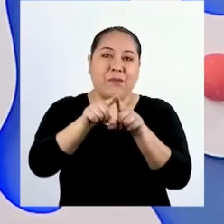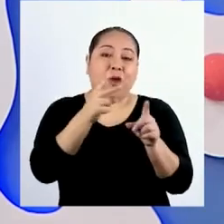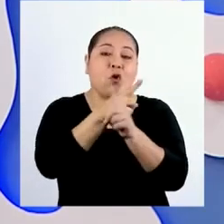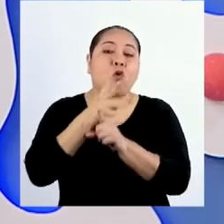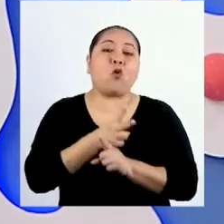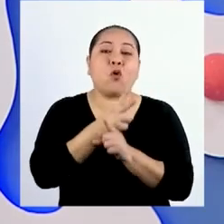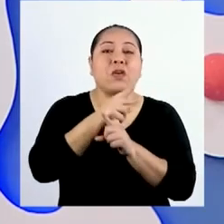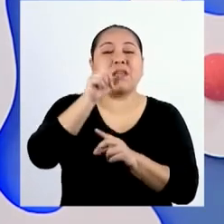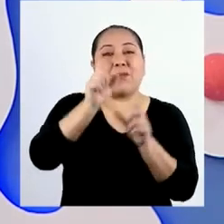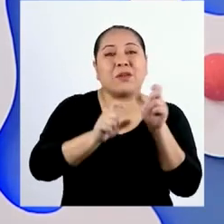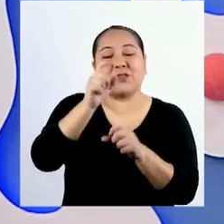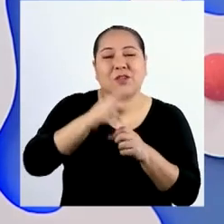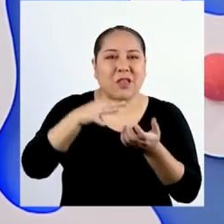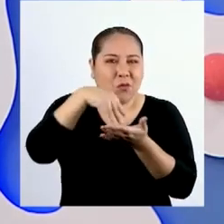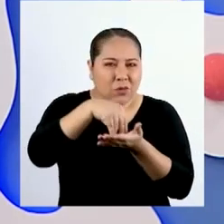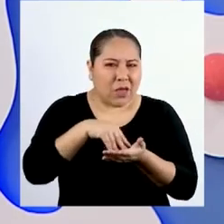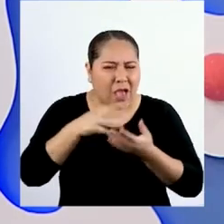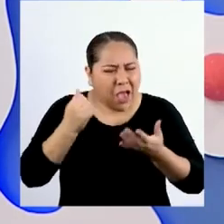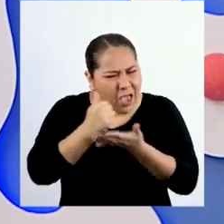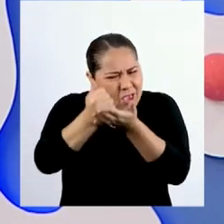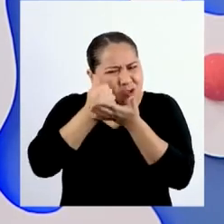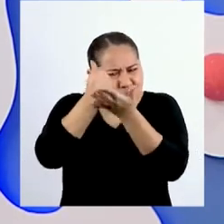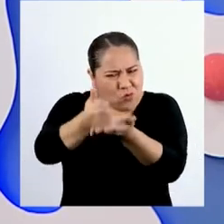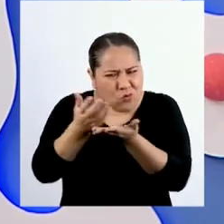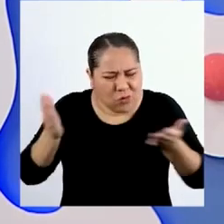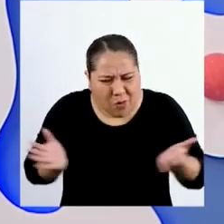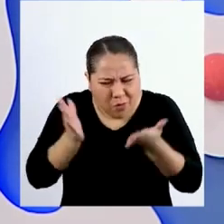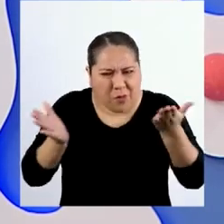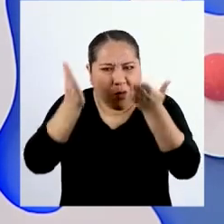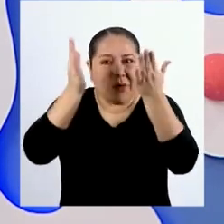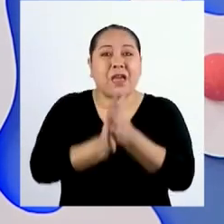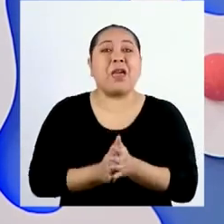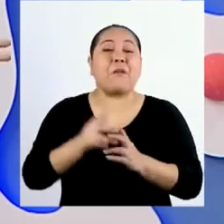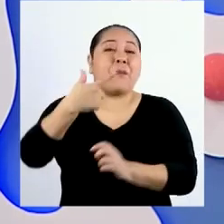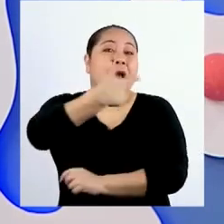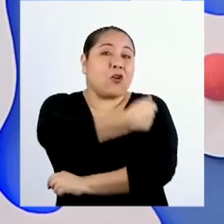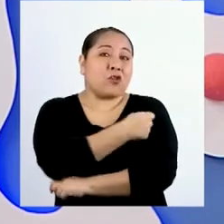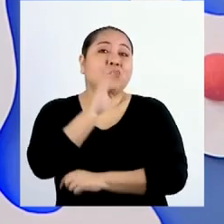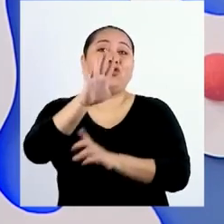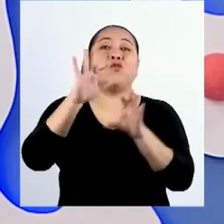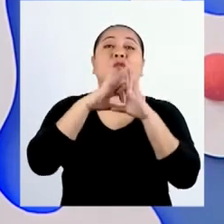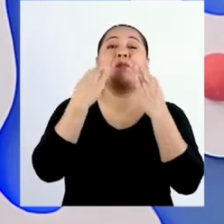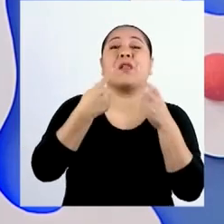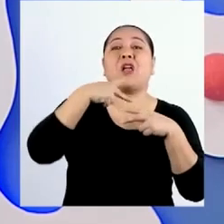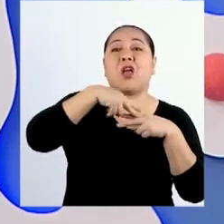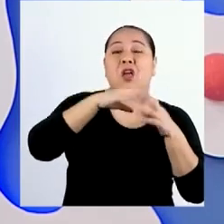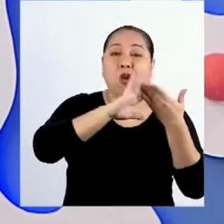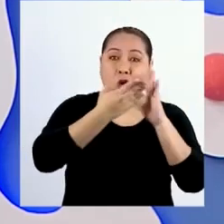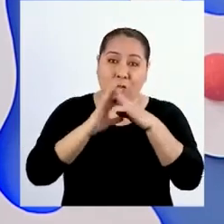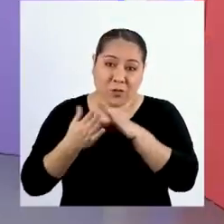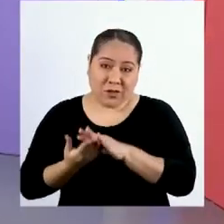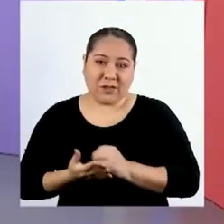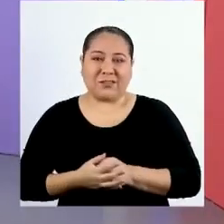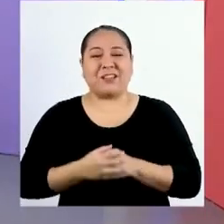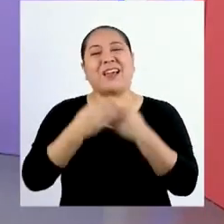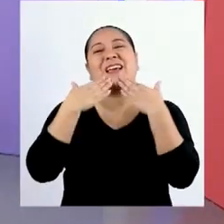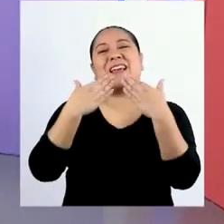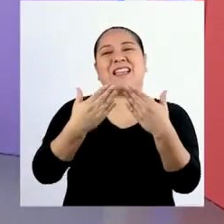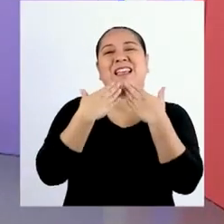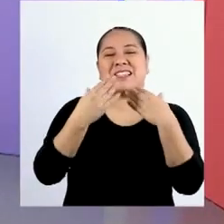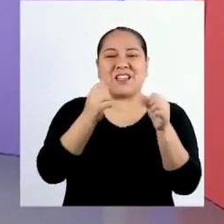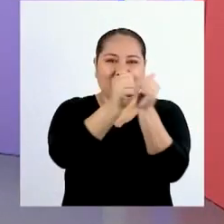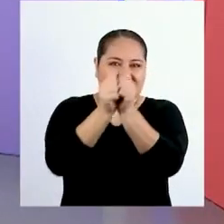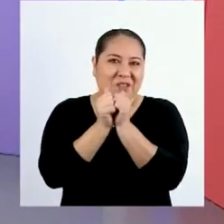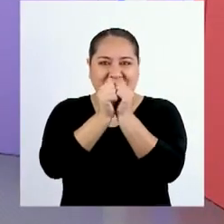más vulnerables. ¡Ayúdanos a promover la vacunación en tu familia y comunidad! ¡Muchas